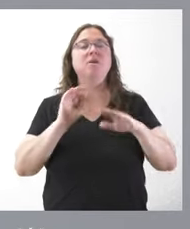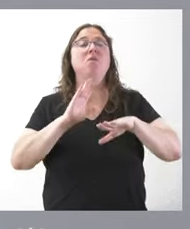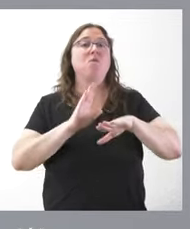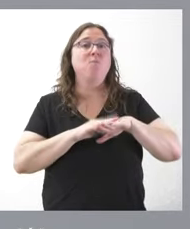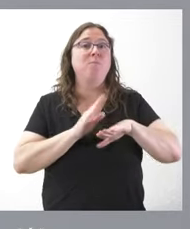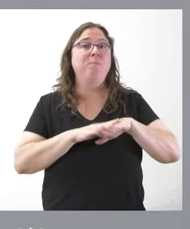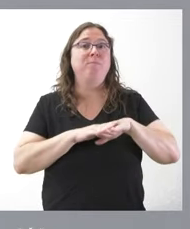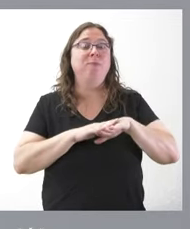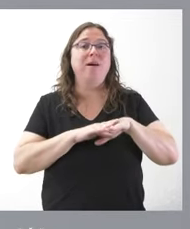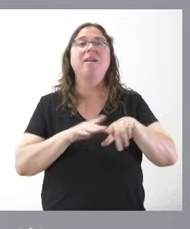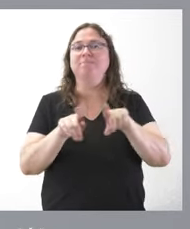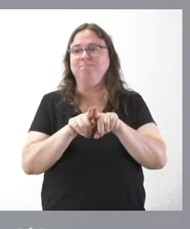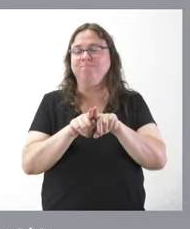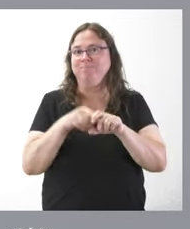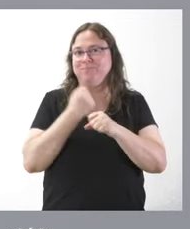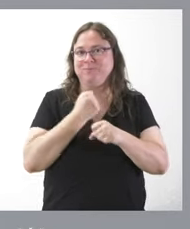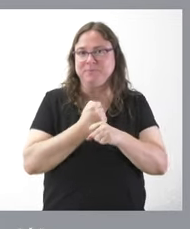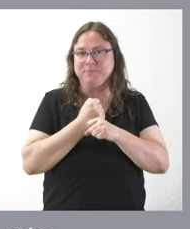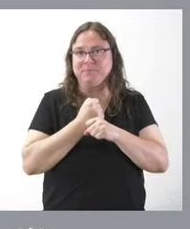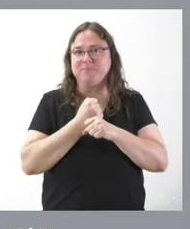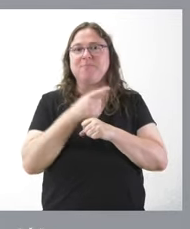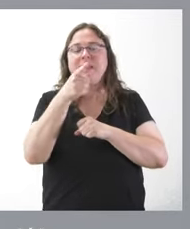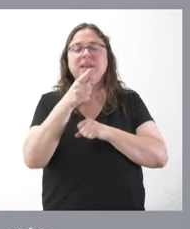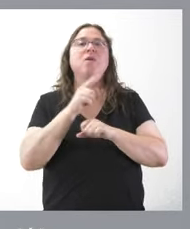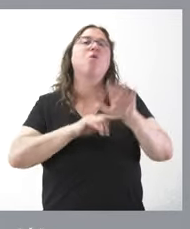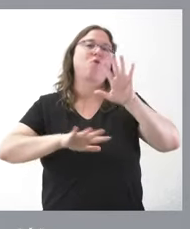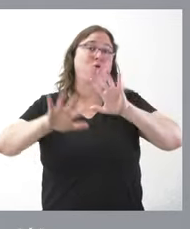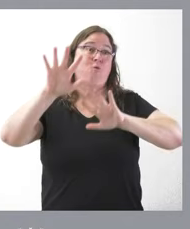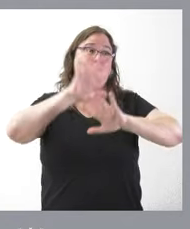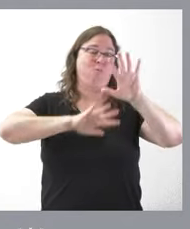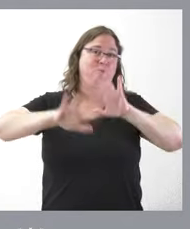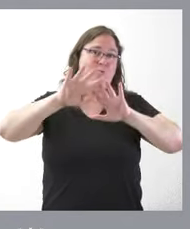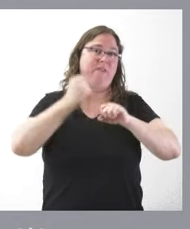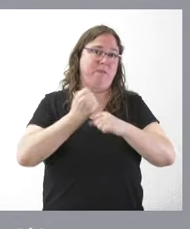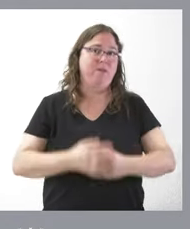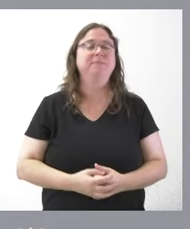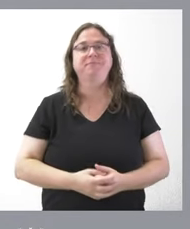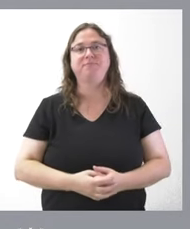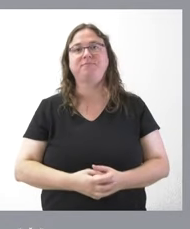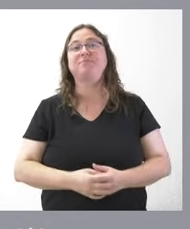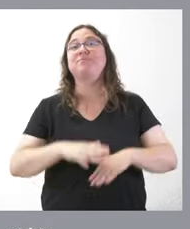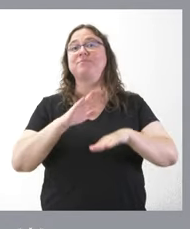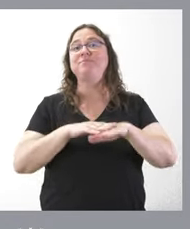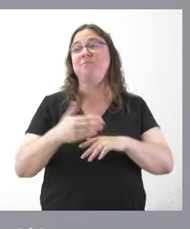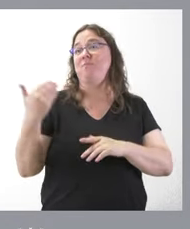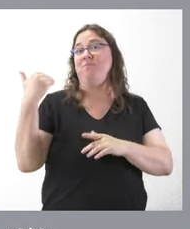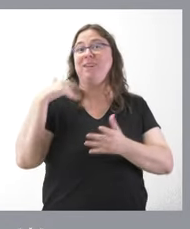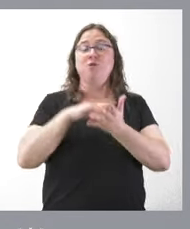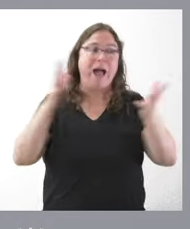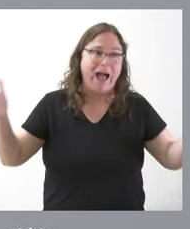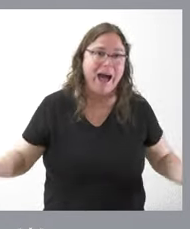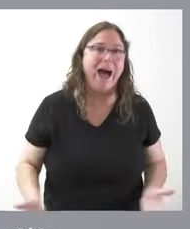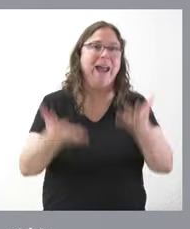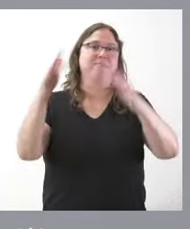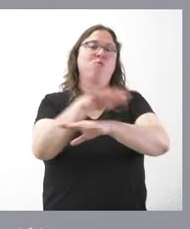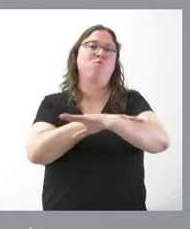Autónomas podamos desarrollar nuestro trabajo es lo que complica extraordinariamente la tarea que nos tiene que corresponder y por tanto nosotros lo que hacemos aquí es animar al gobierno a que